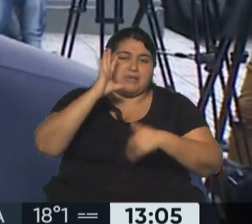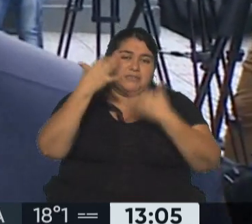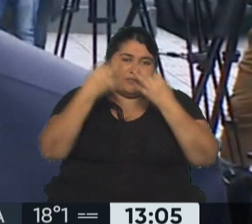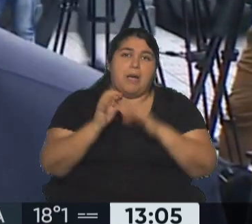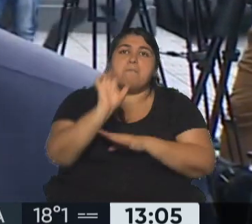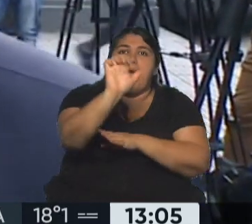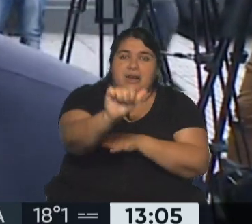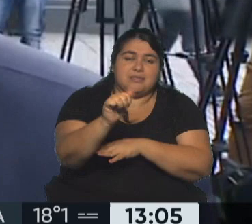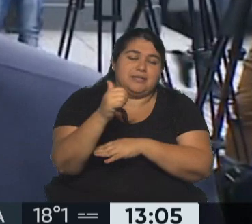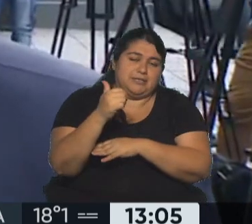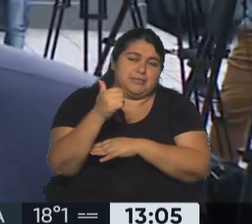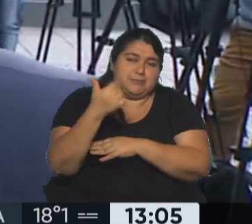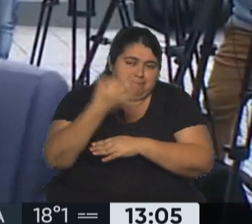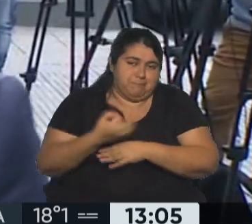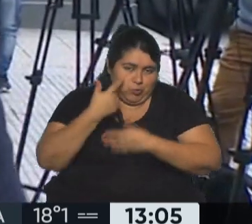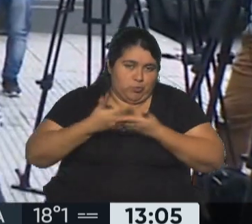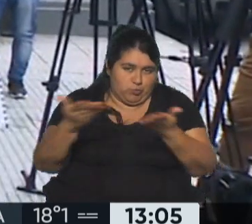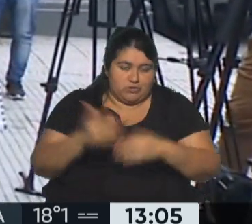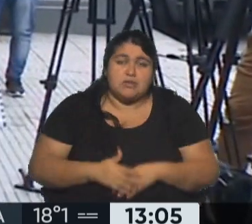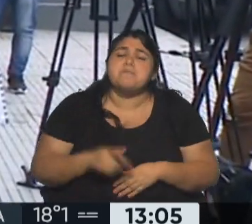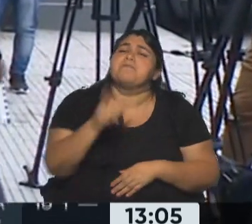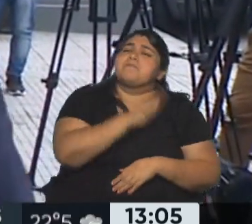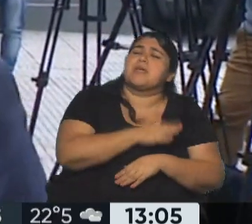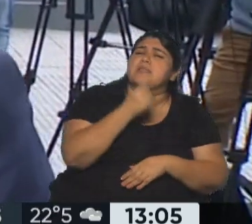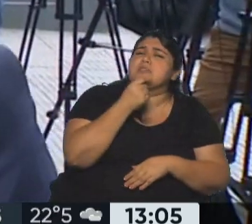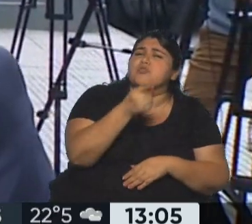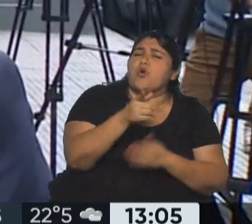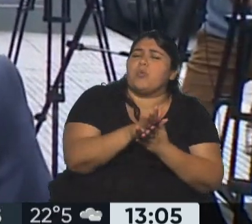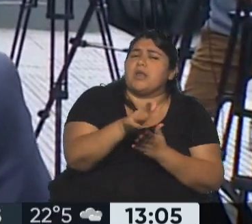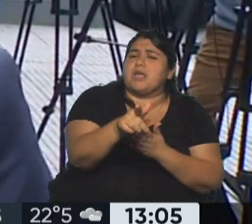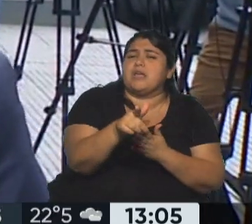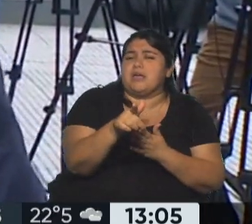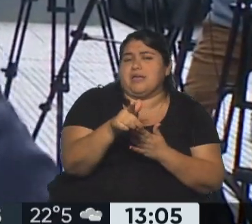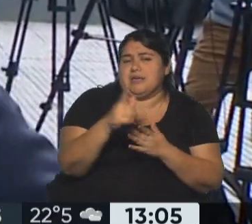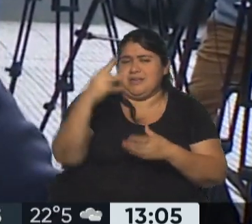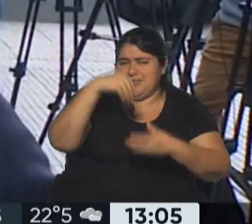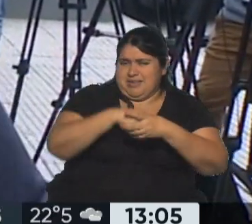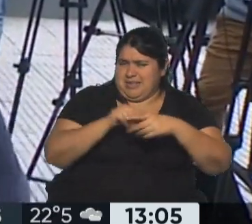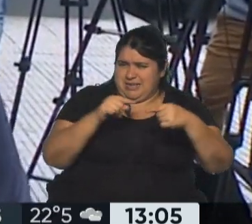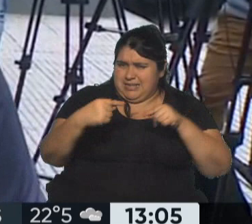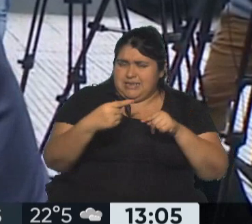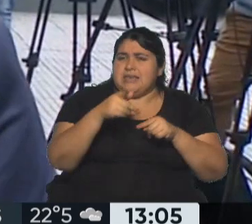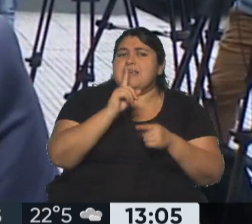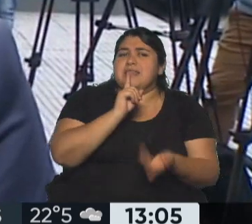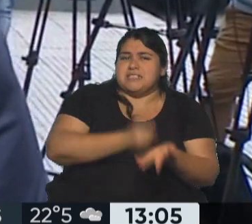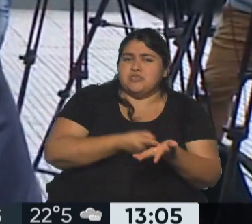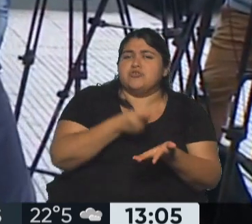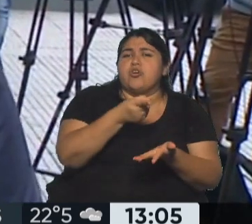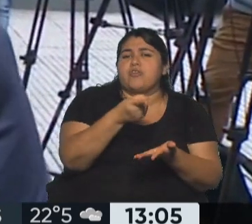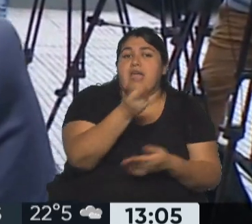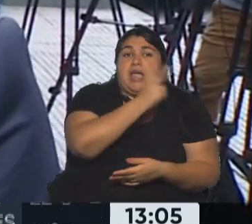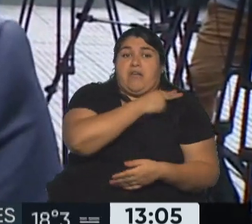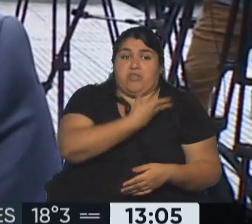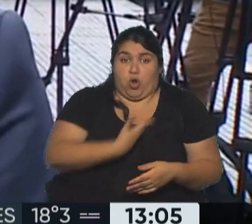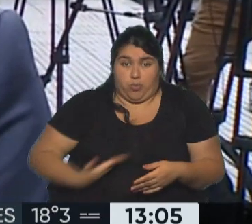el martes próximo. El nivel de tensión que se había generado o que persiste en materia interna fundamentalmente por la decisión del jefe